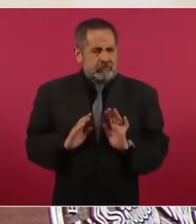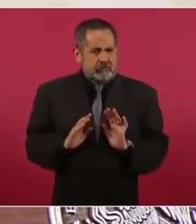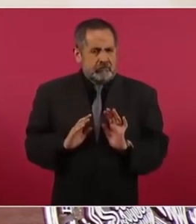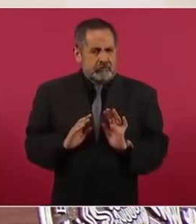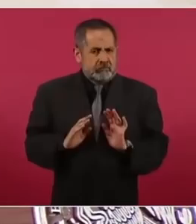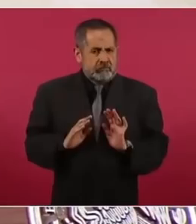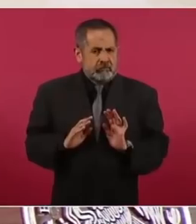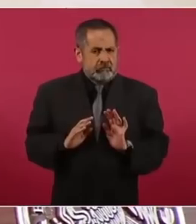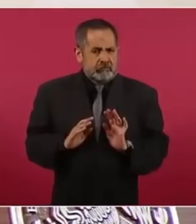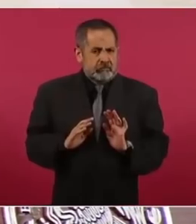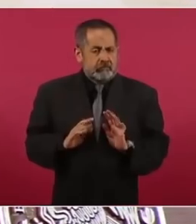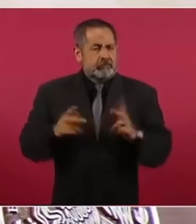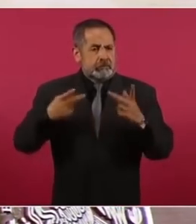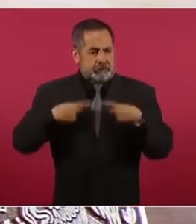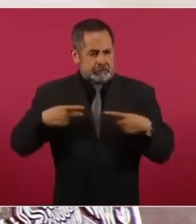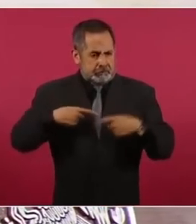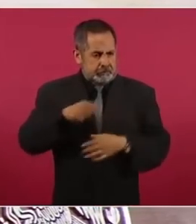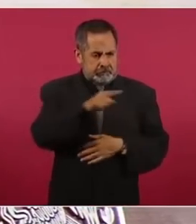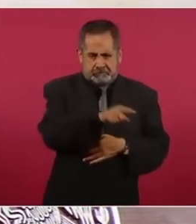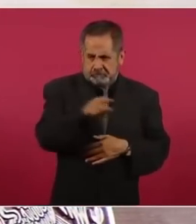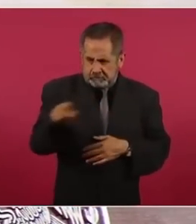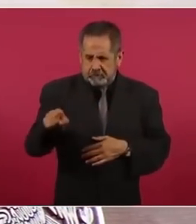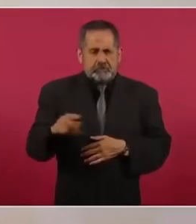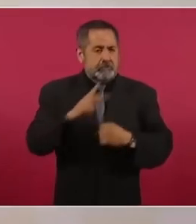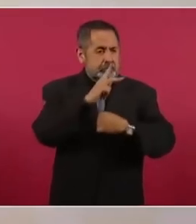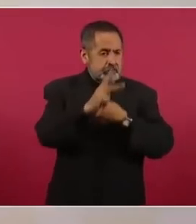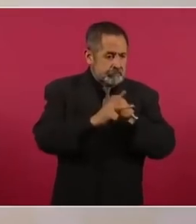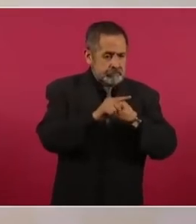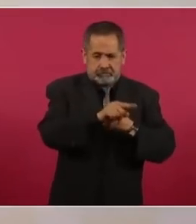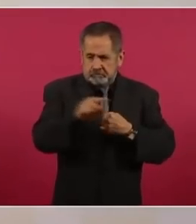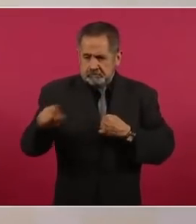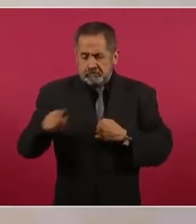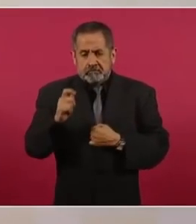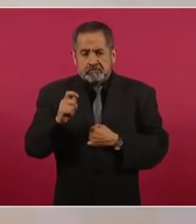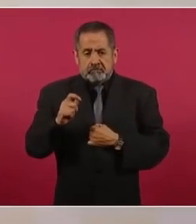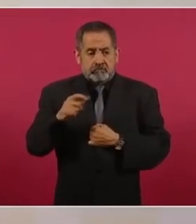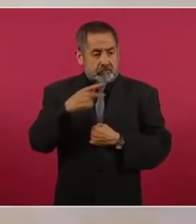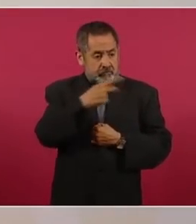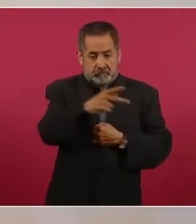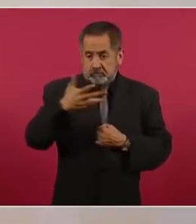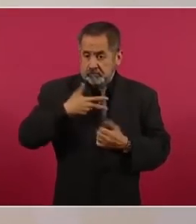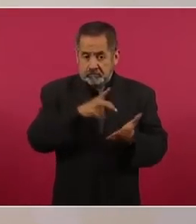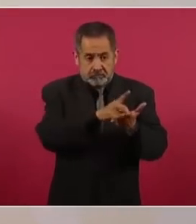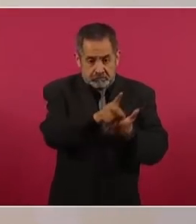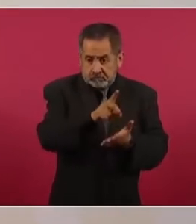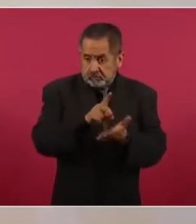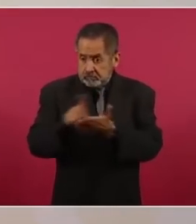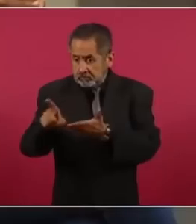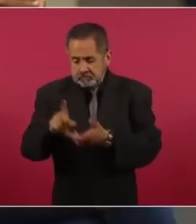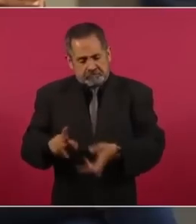Entre los individuos como entre las naciones, el respeto al derecho ajeno es la paz.